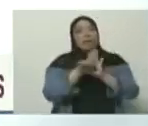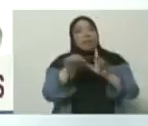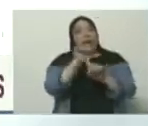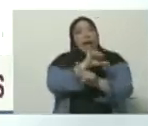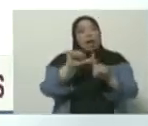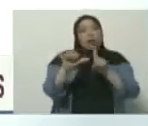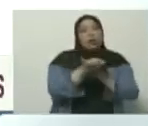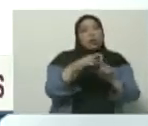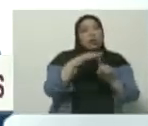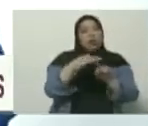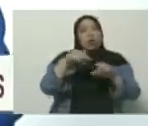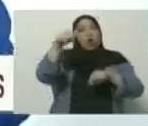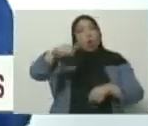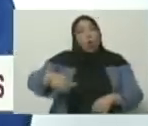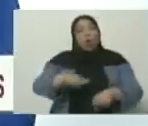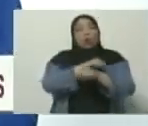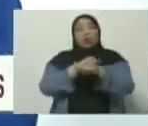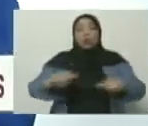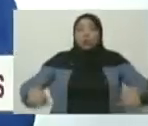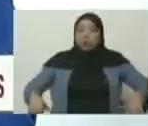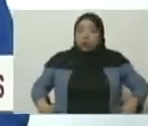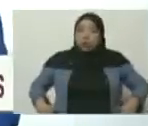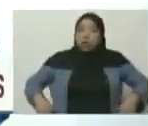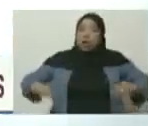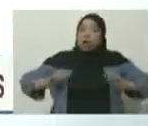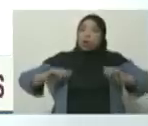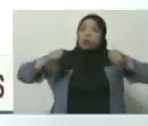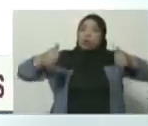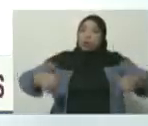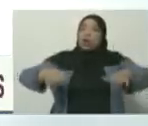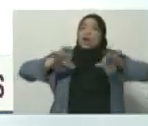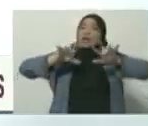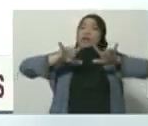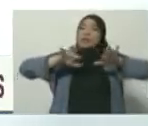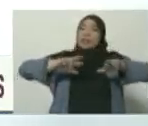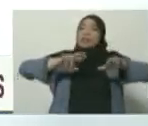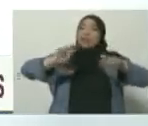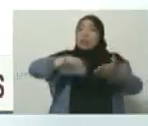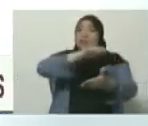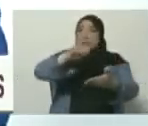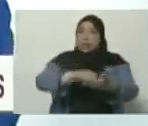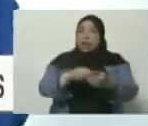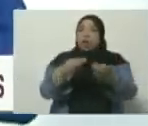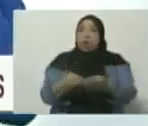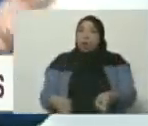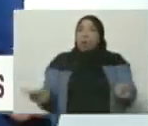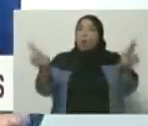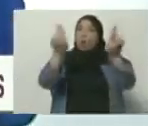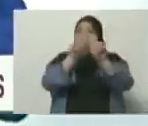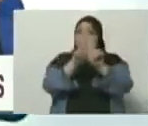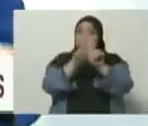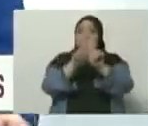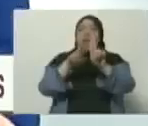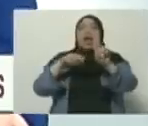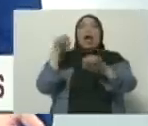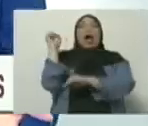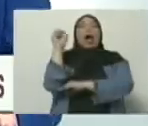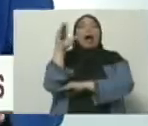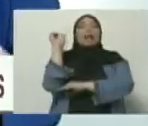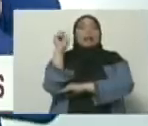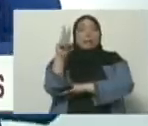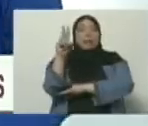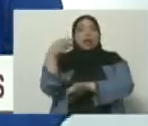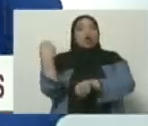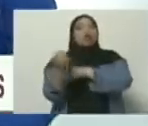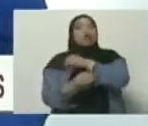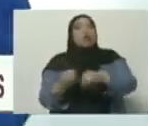Lisboa, en Portugal, se dio apertura por parte del secretario general de las Naciones Unidas de un evento, una asamblea sobre los océanos.